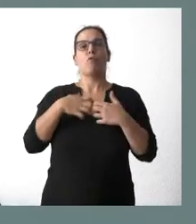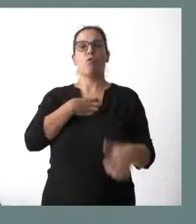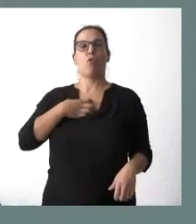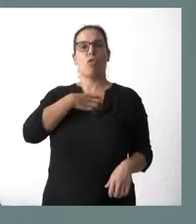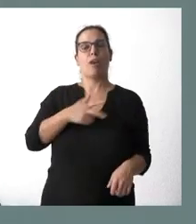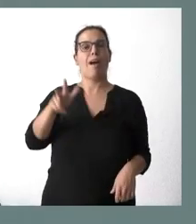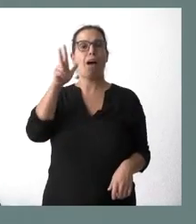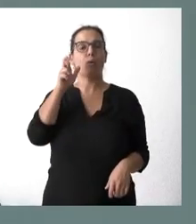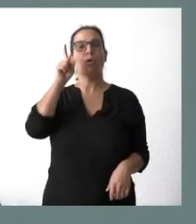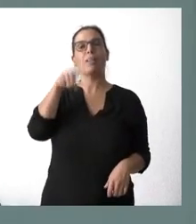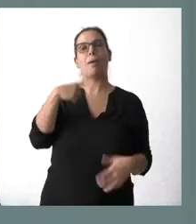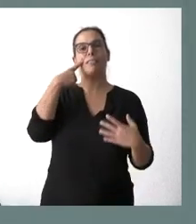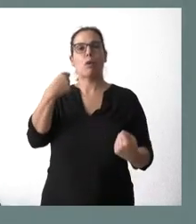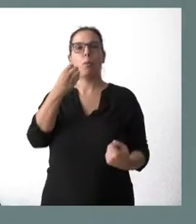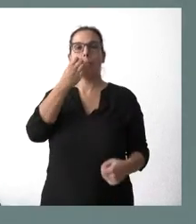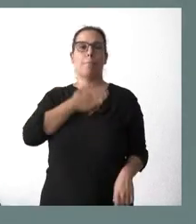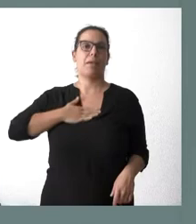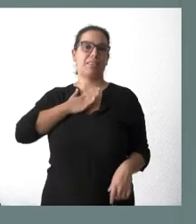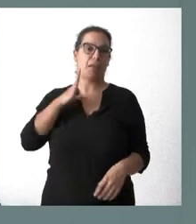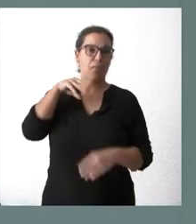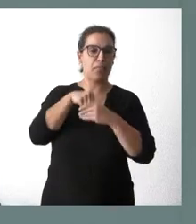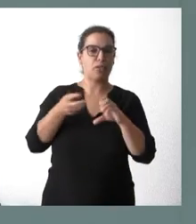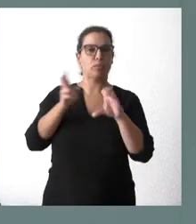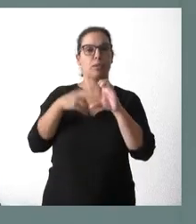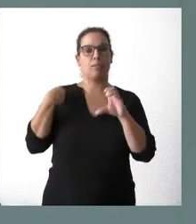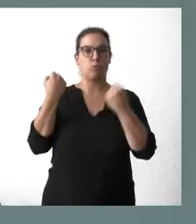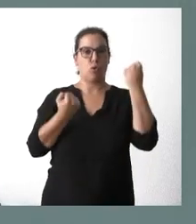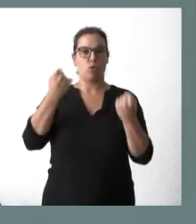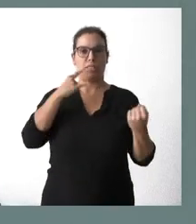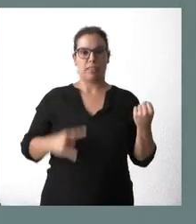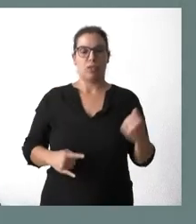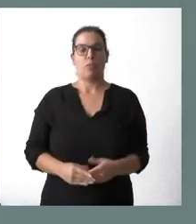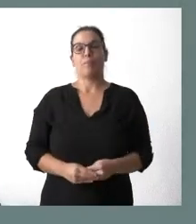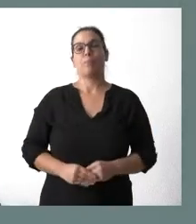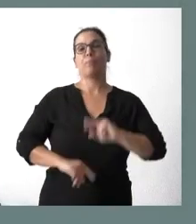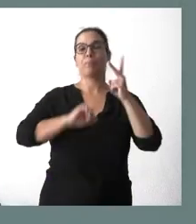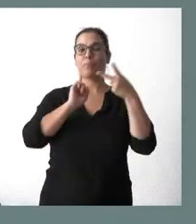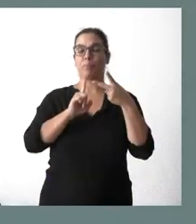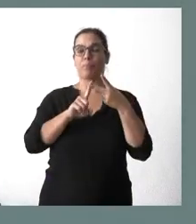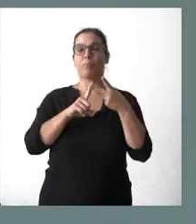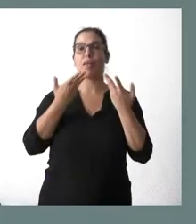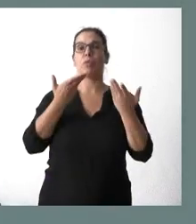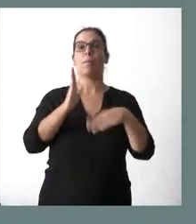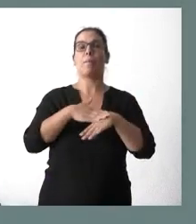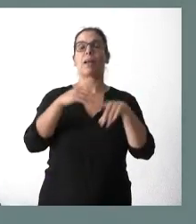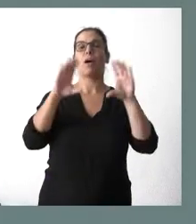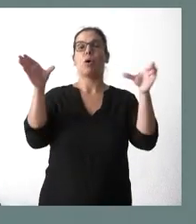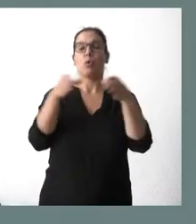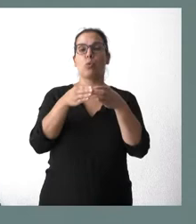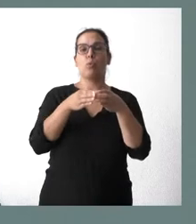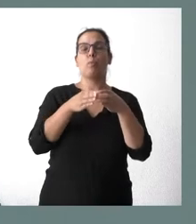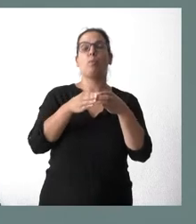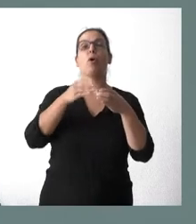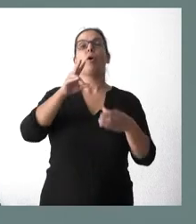y para la salud y el bienestar a bordo de estos vehículos. Una segunda ayuda es para el Grupo Vivum Pharma.